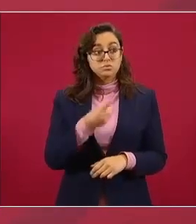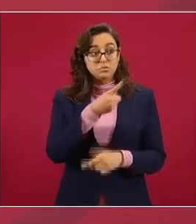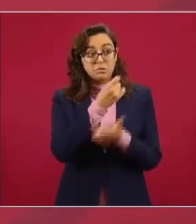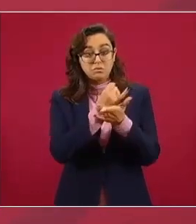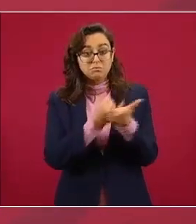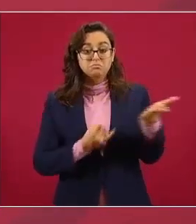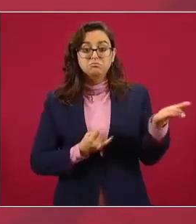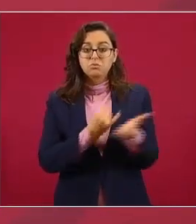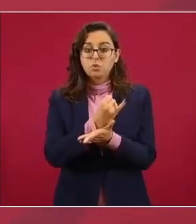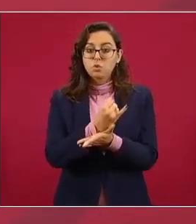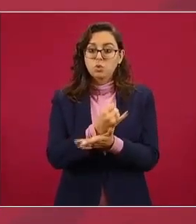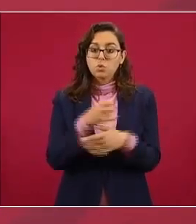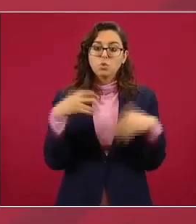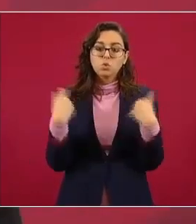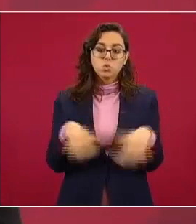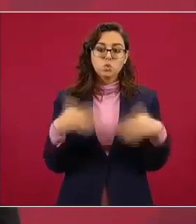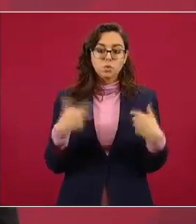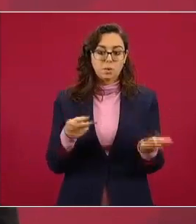estratégica